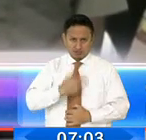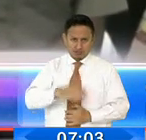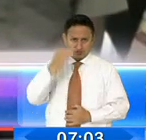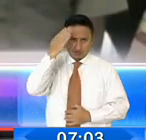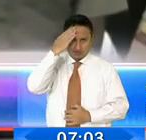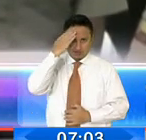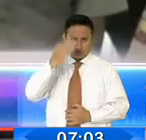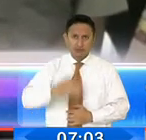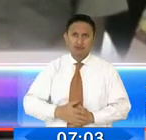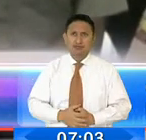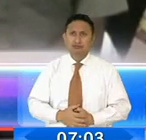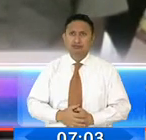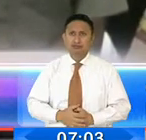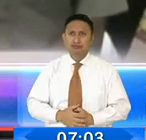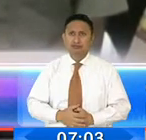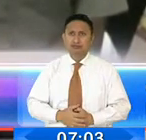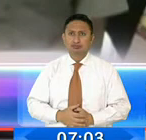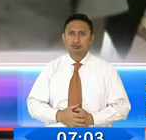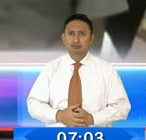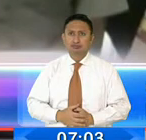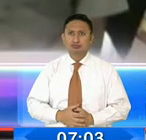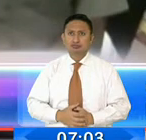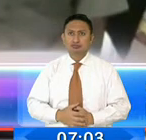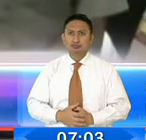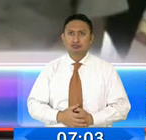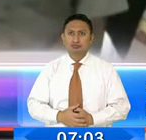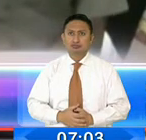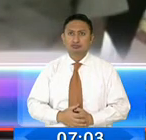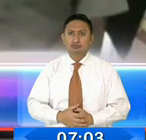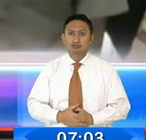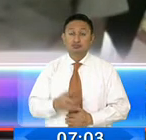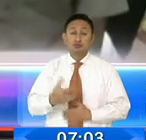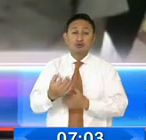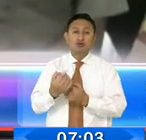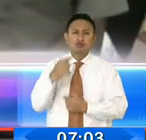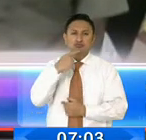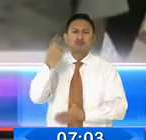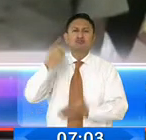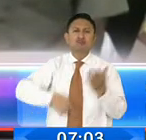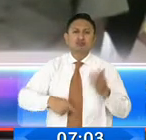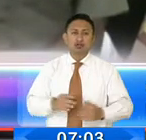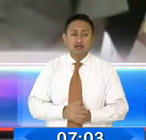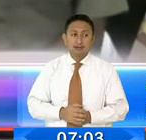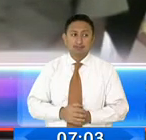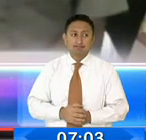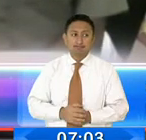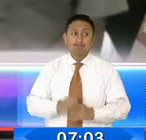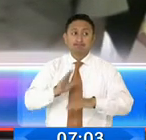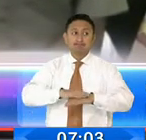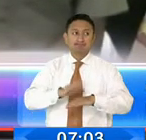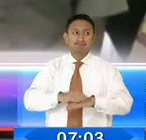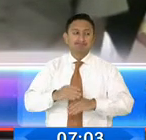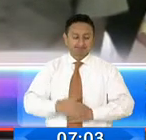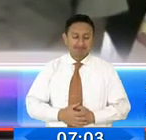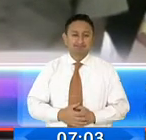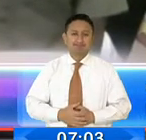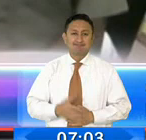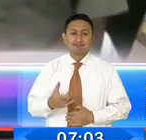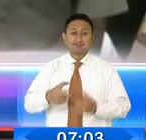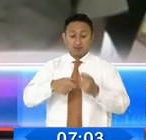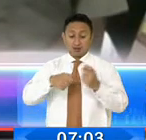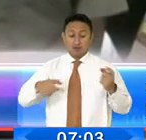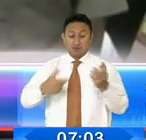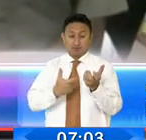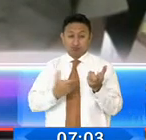composición del material. ¿Y qué es lo que nos dice el informe técnico? Los efectos que ocasionan los cartuchos de